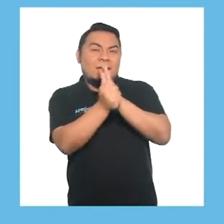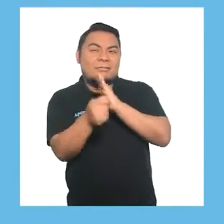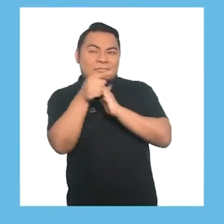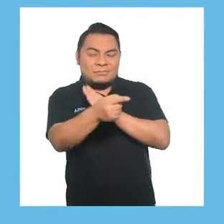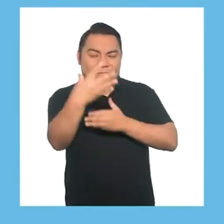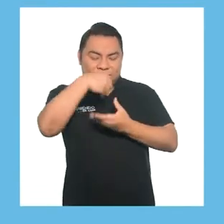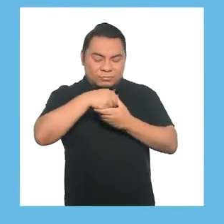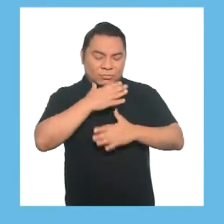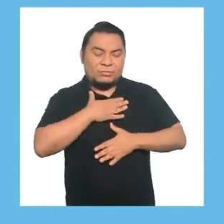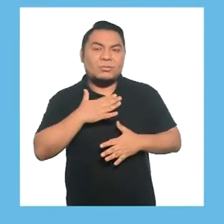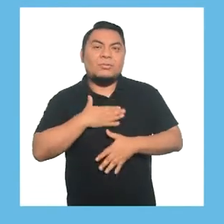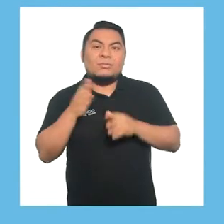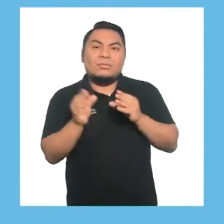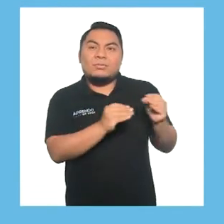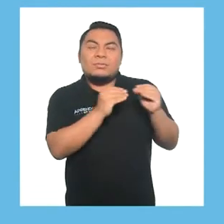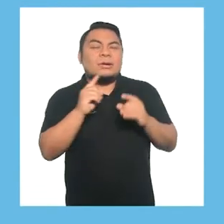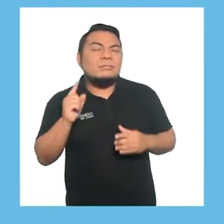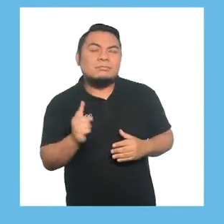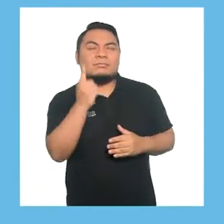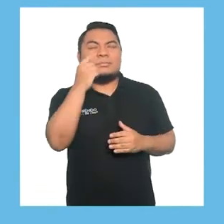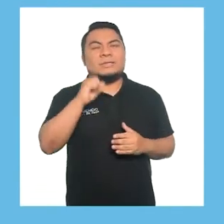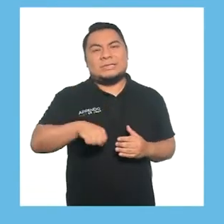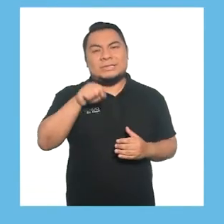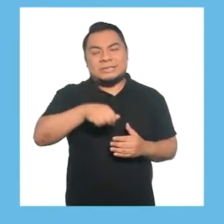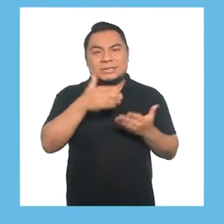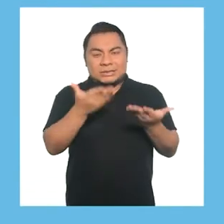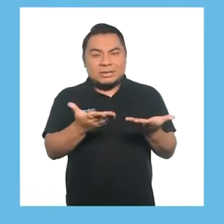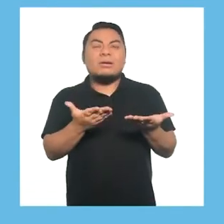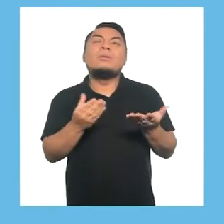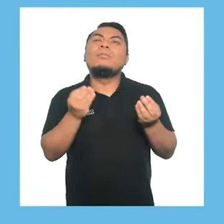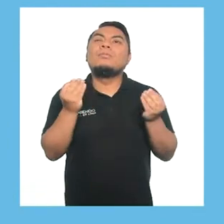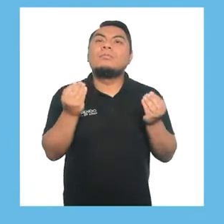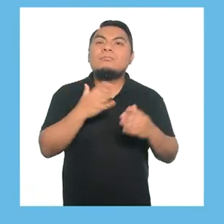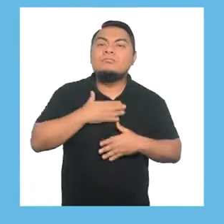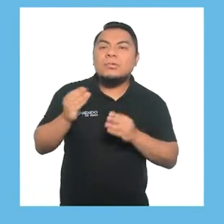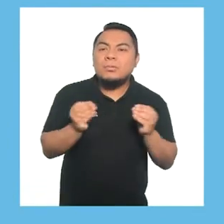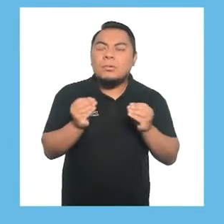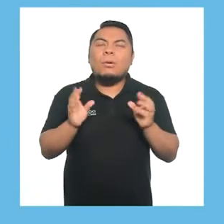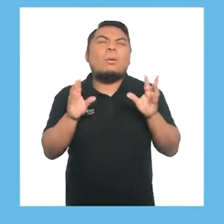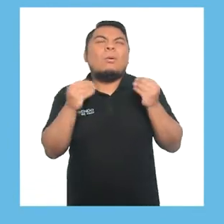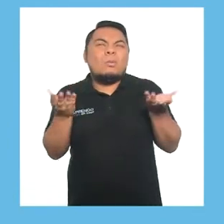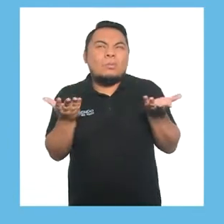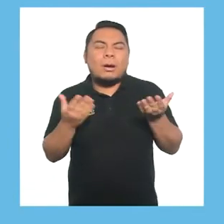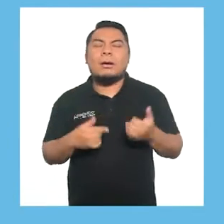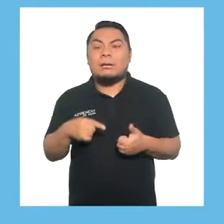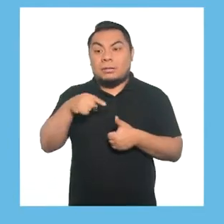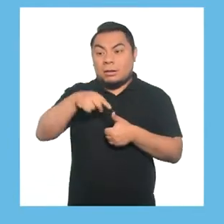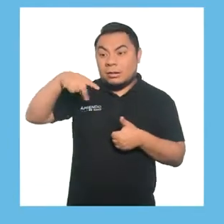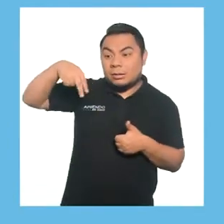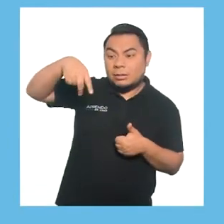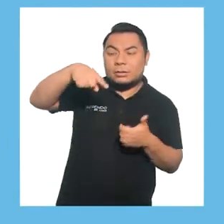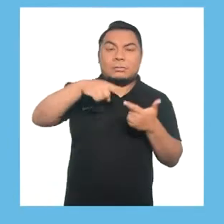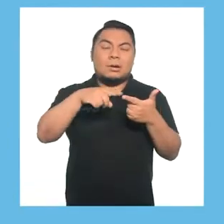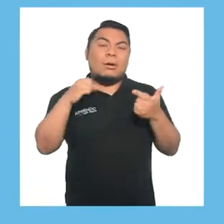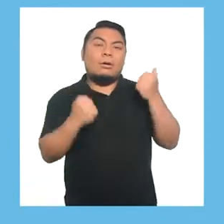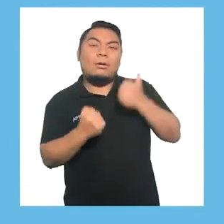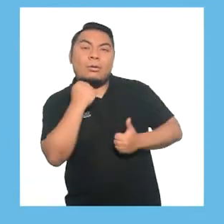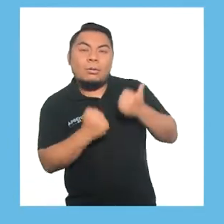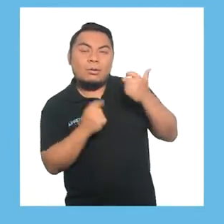habilidades motrices fundamentales o destrezas básicas como caminar, correr,